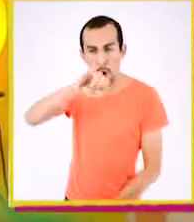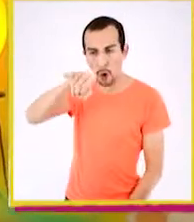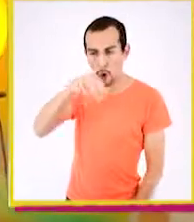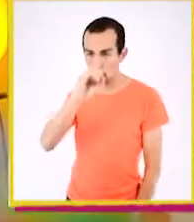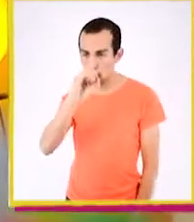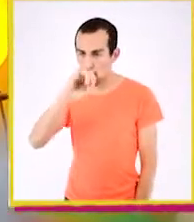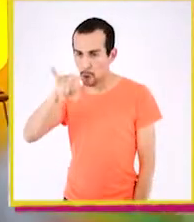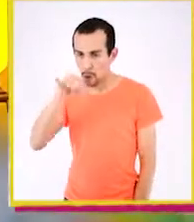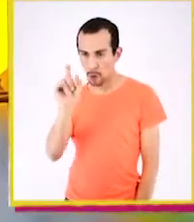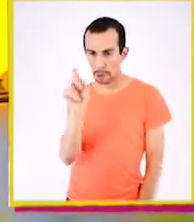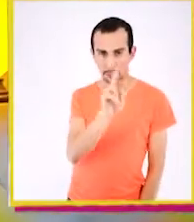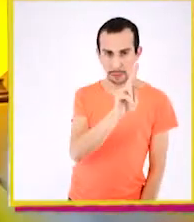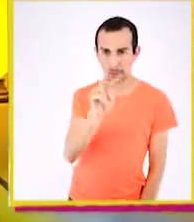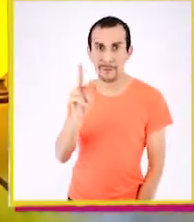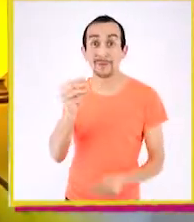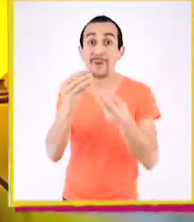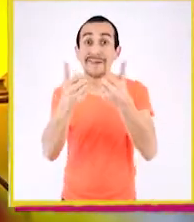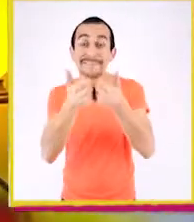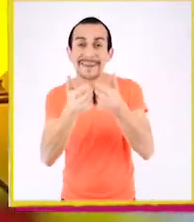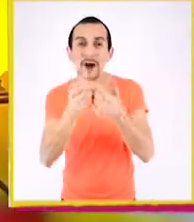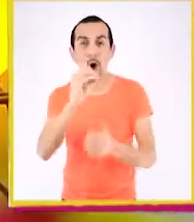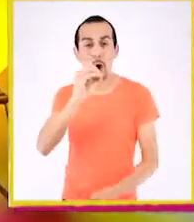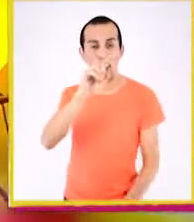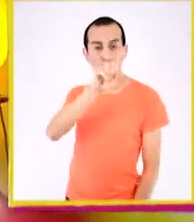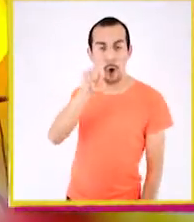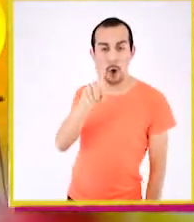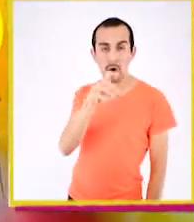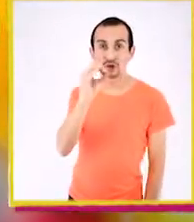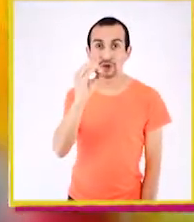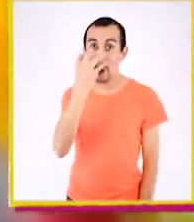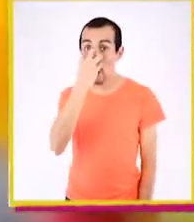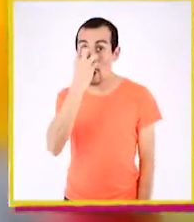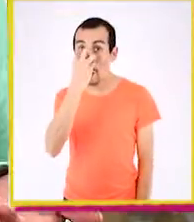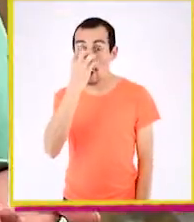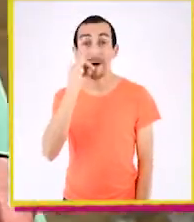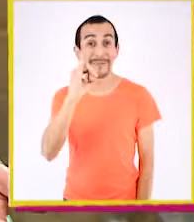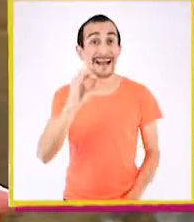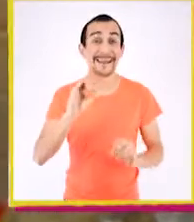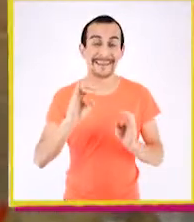Ojo, ¡muy bien! Oso, claro.